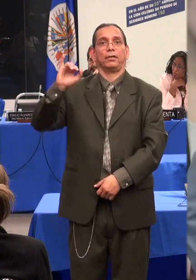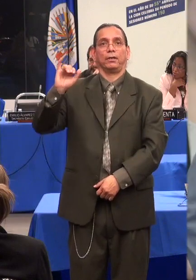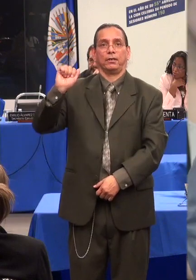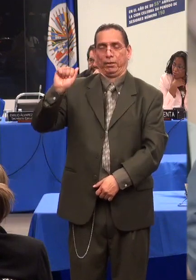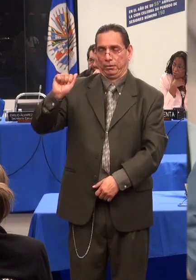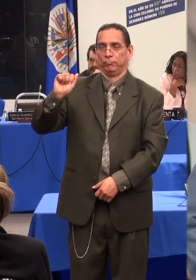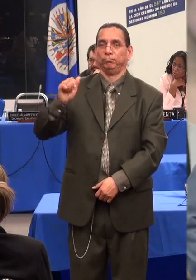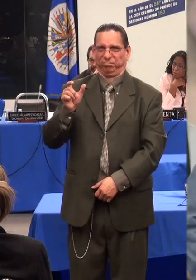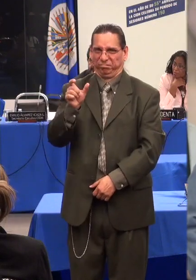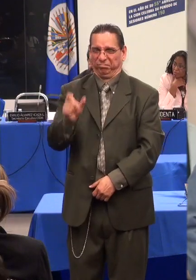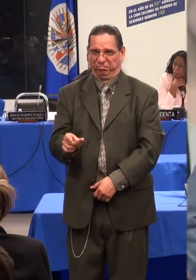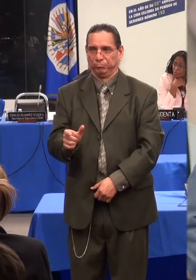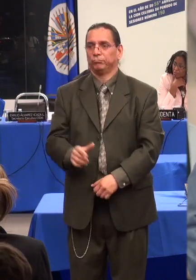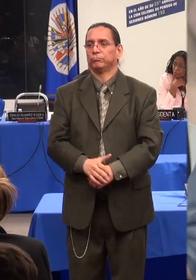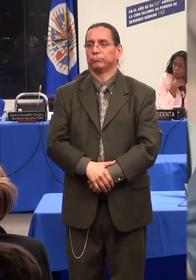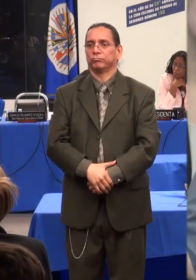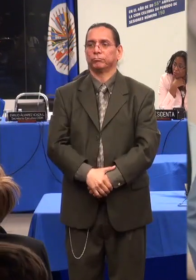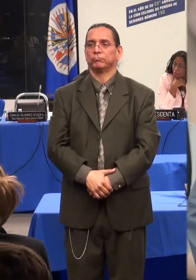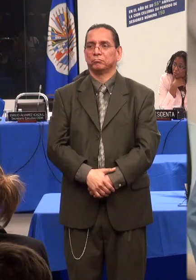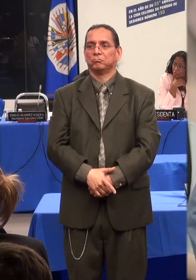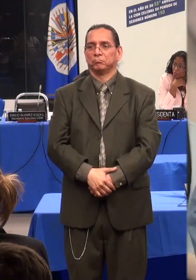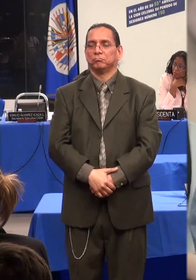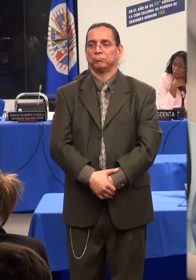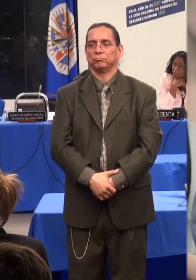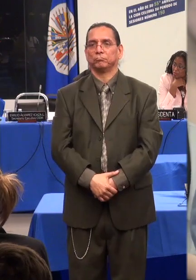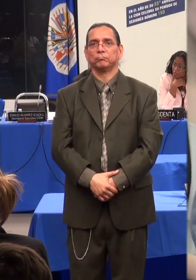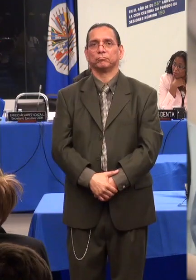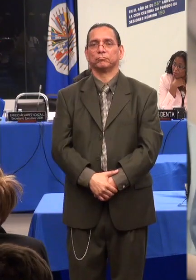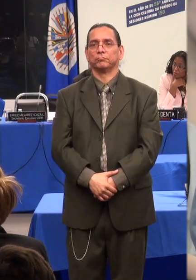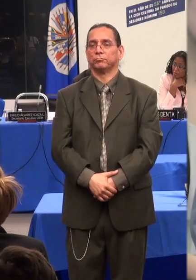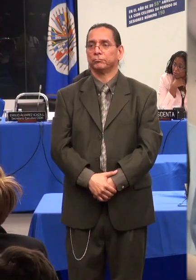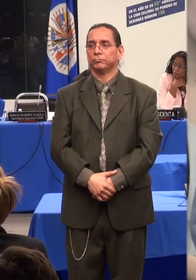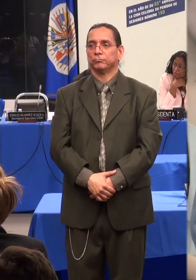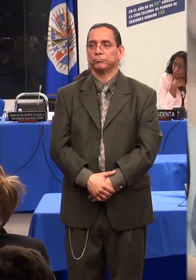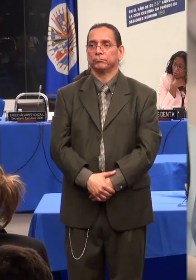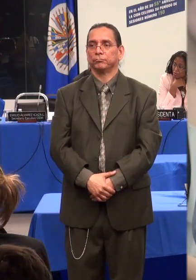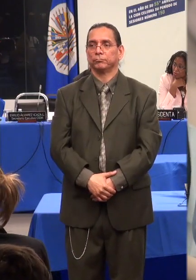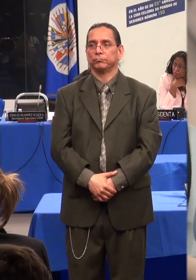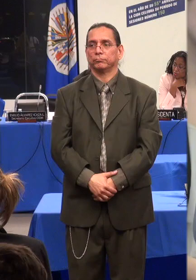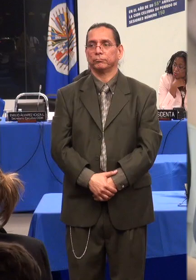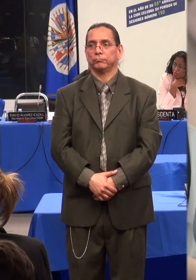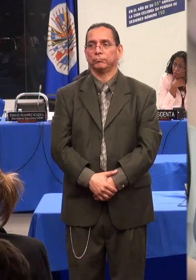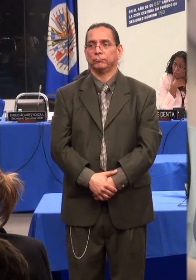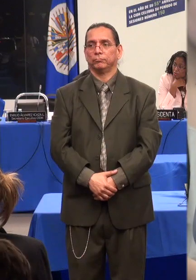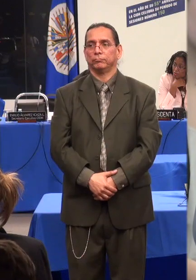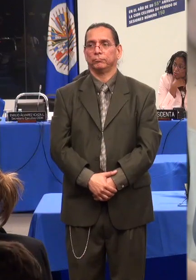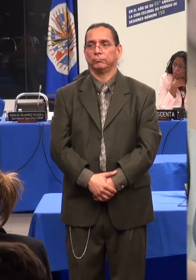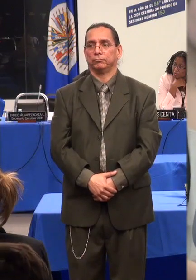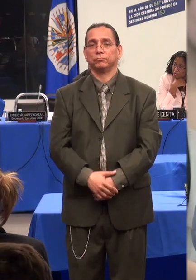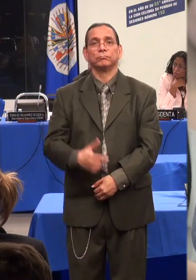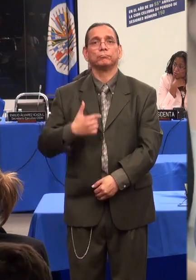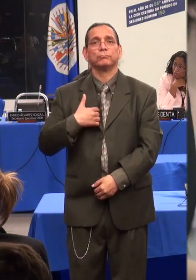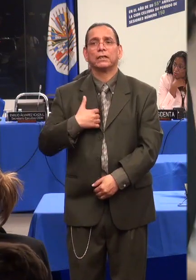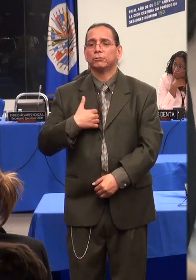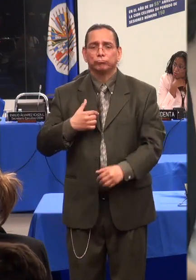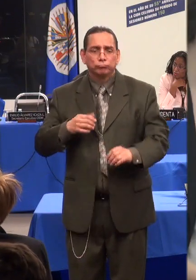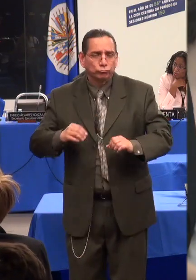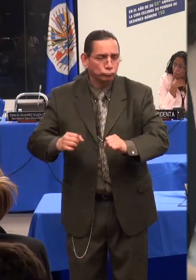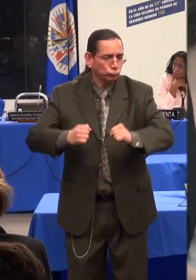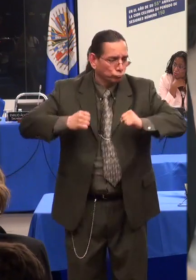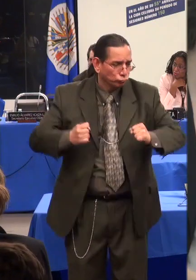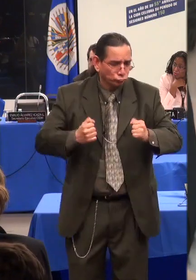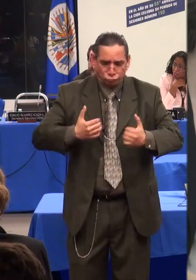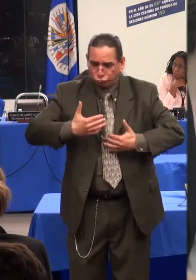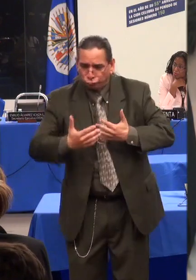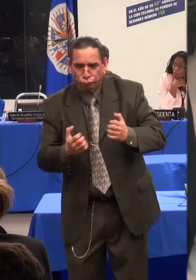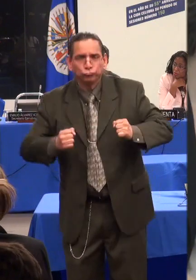Yo tengo movilidad reducida y requiero de apoyo para cosas de la vida diaria como bañarme, vestirme, ir